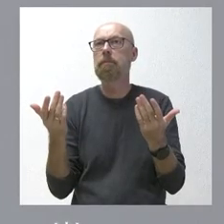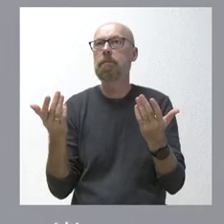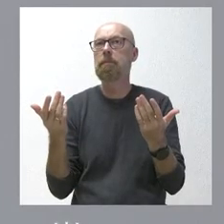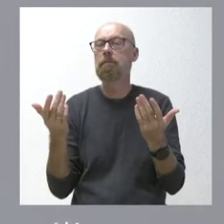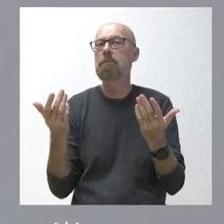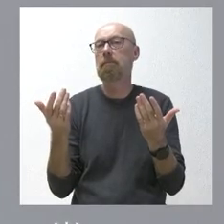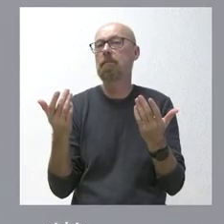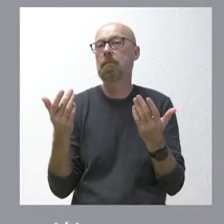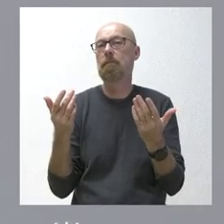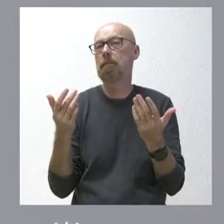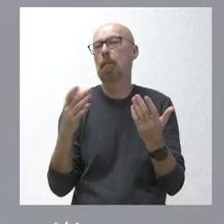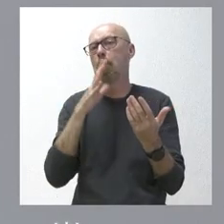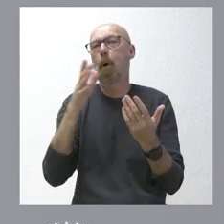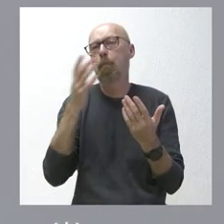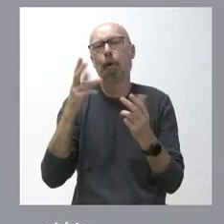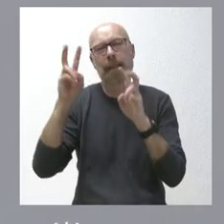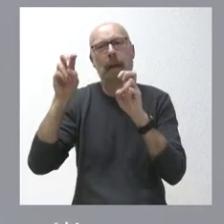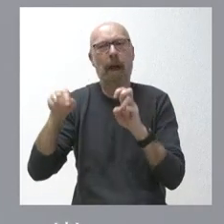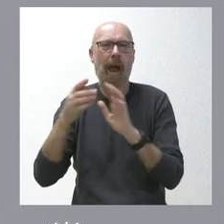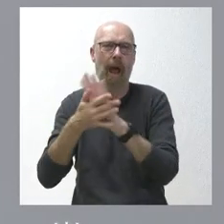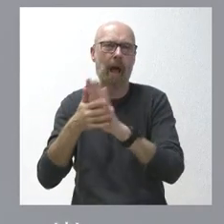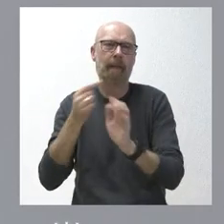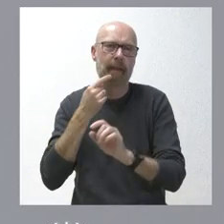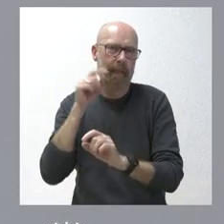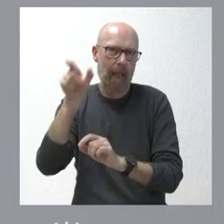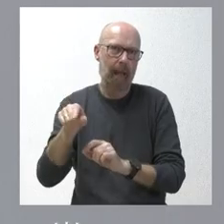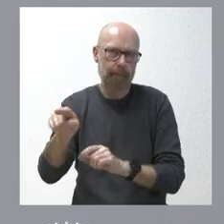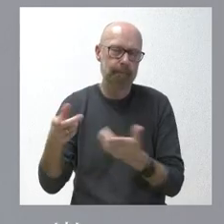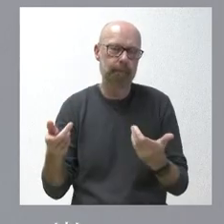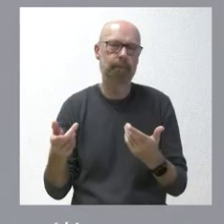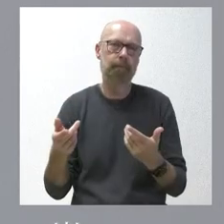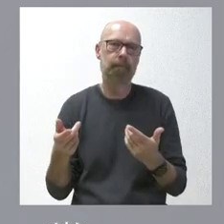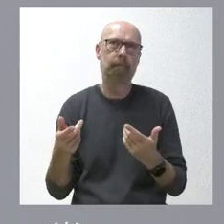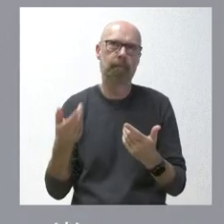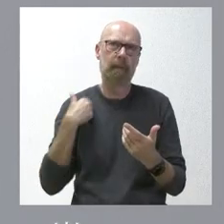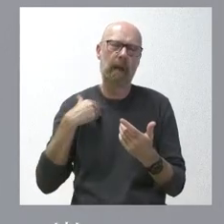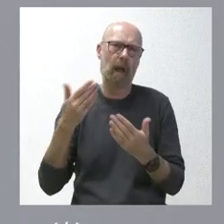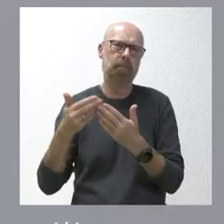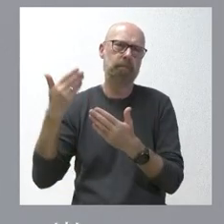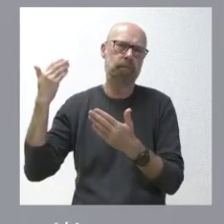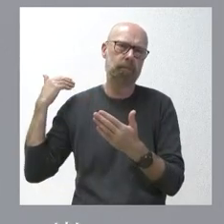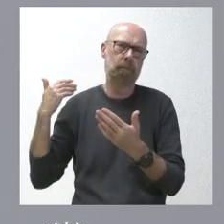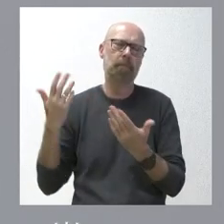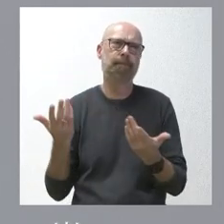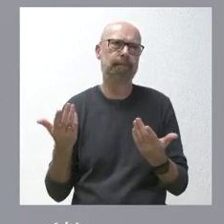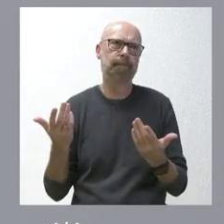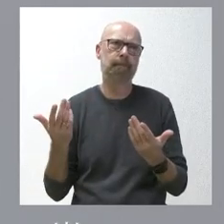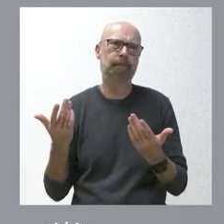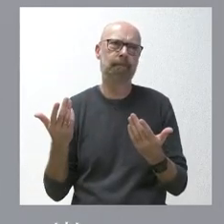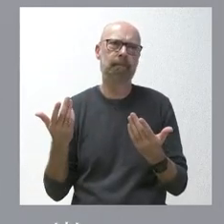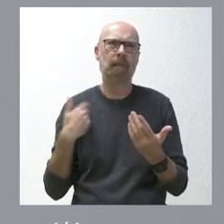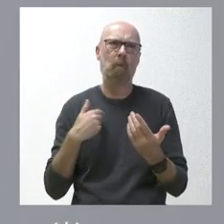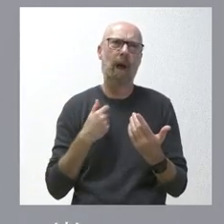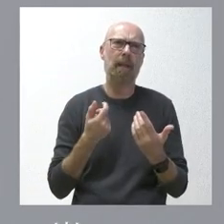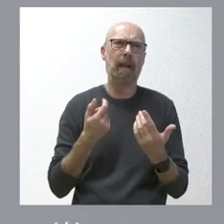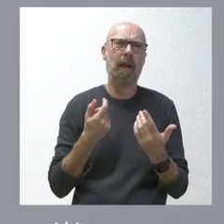señalado y que, lógicamente, devienen de una serie de calificativos que